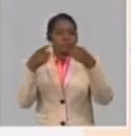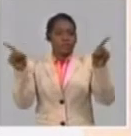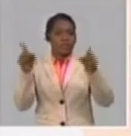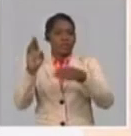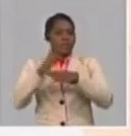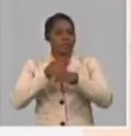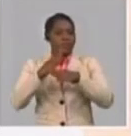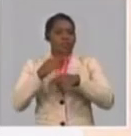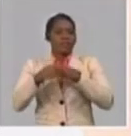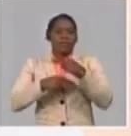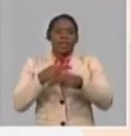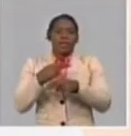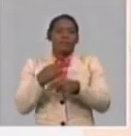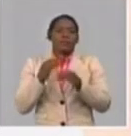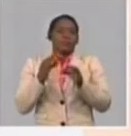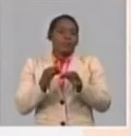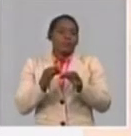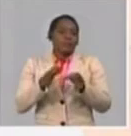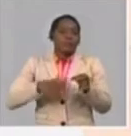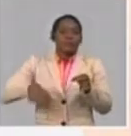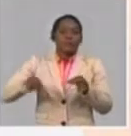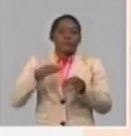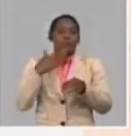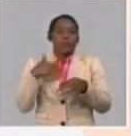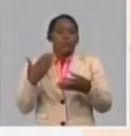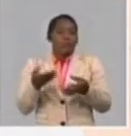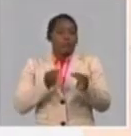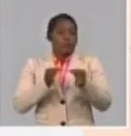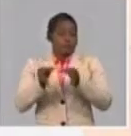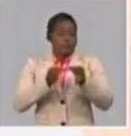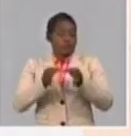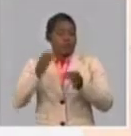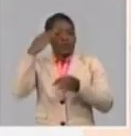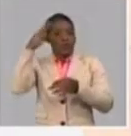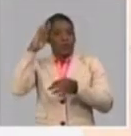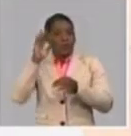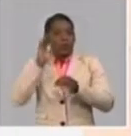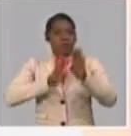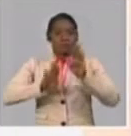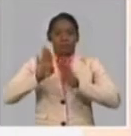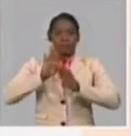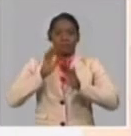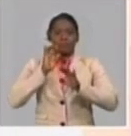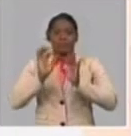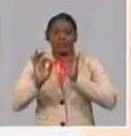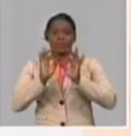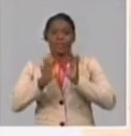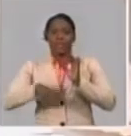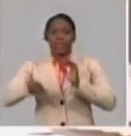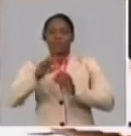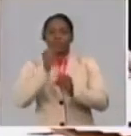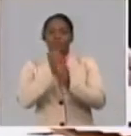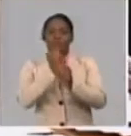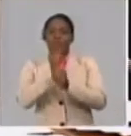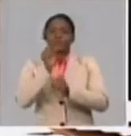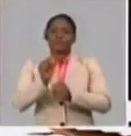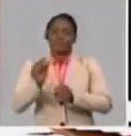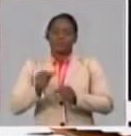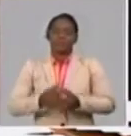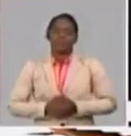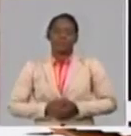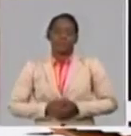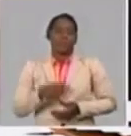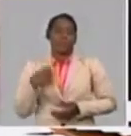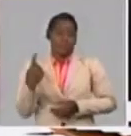ellos desarrollan y sobre todo cómo se ha respaldado esa política de protección y garantía a los trabajadores. Estaremos